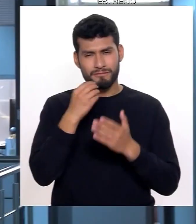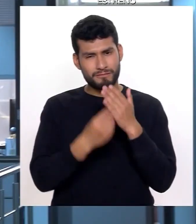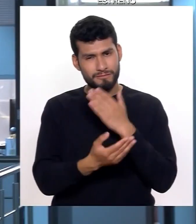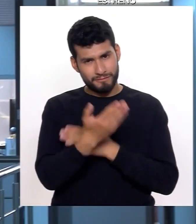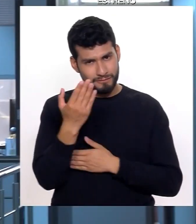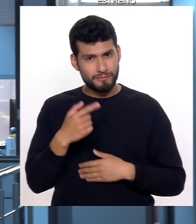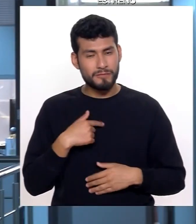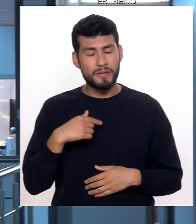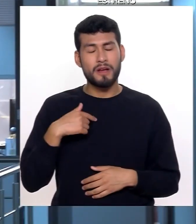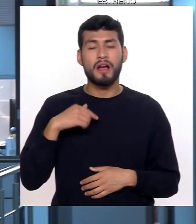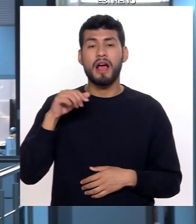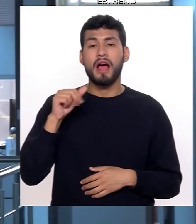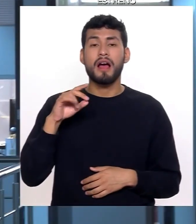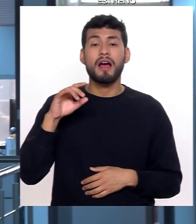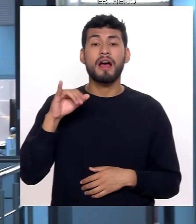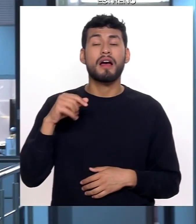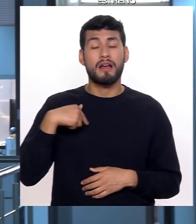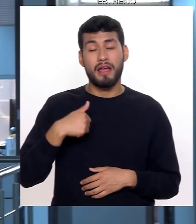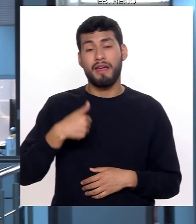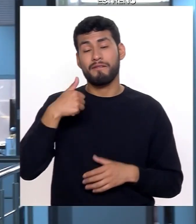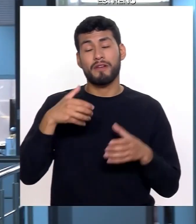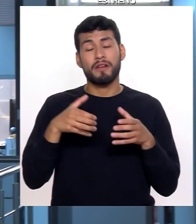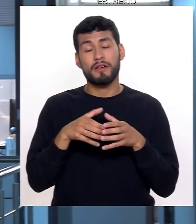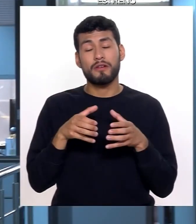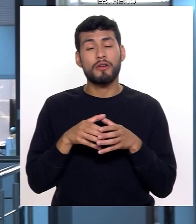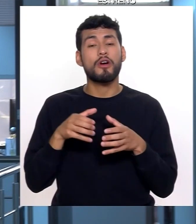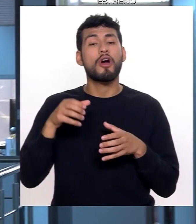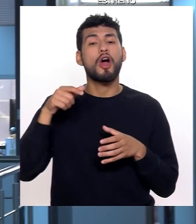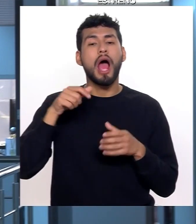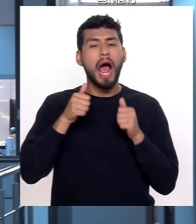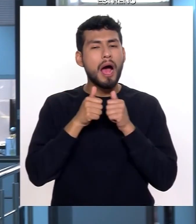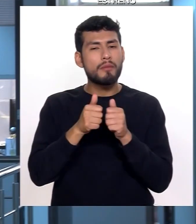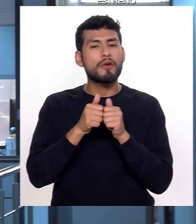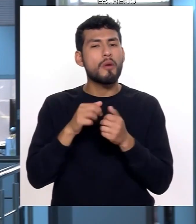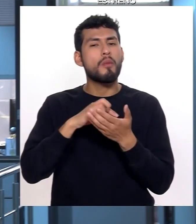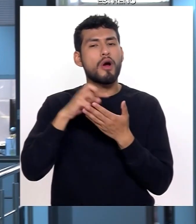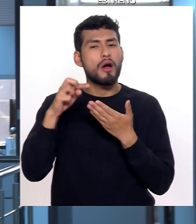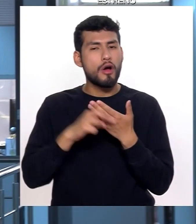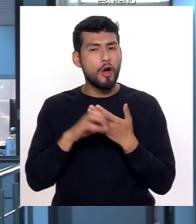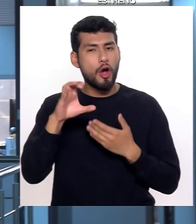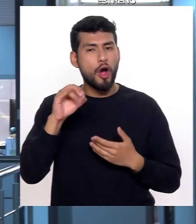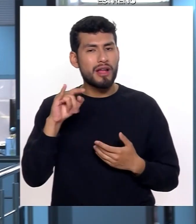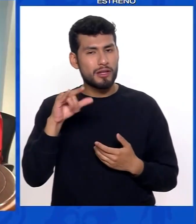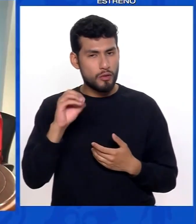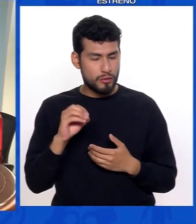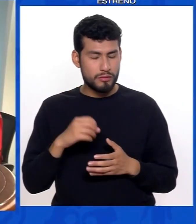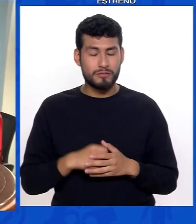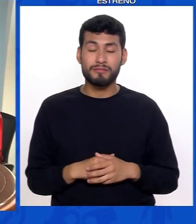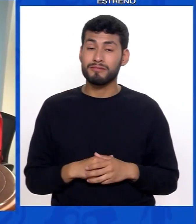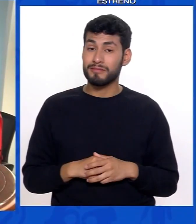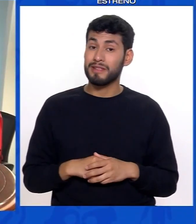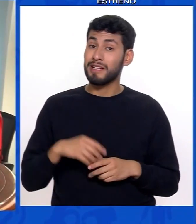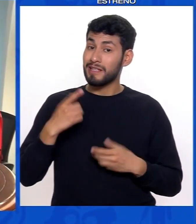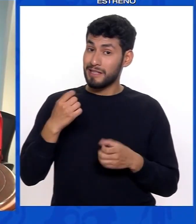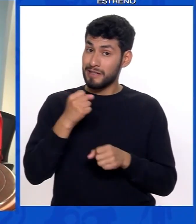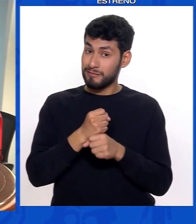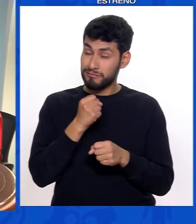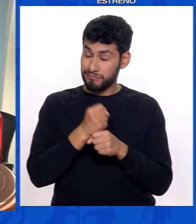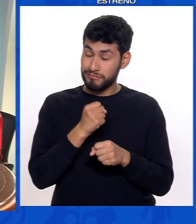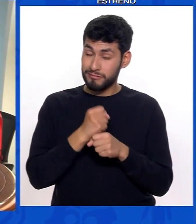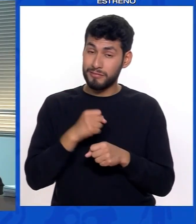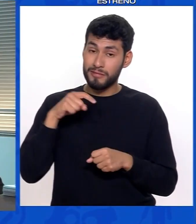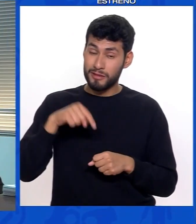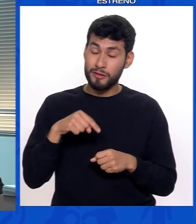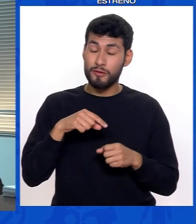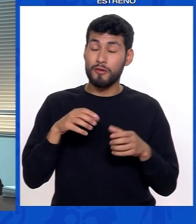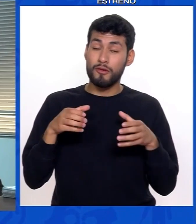Buenos días, soy Ahmed Agüero, jefe de la unidad de acompañamiento del programa Nacional Contigo. Como parte de hecho de la labor